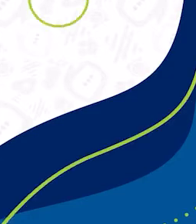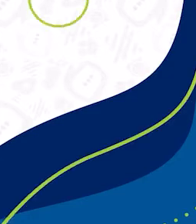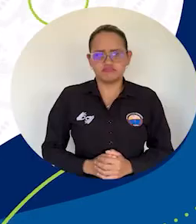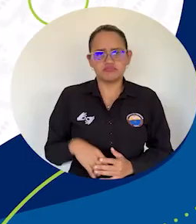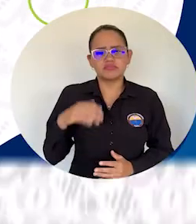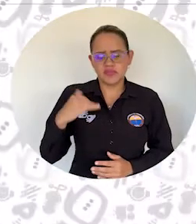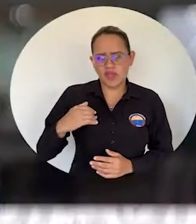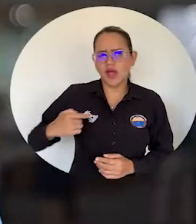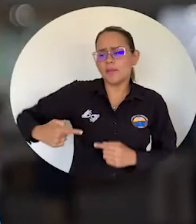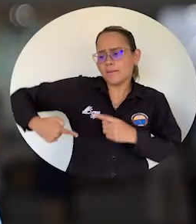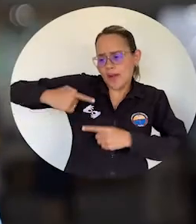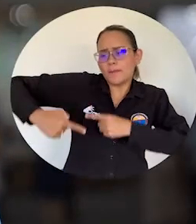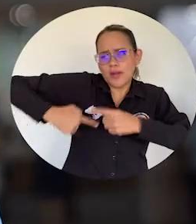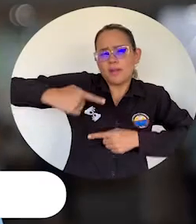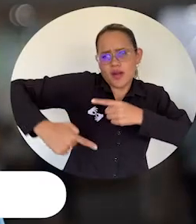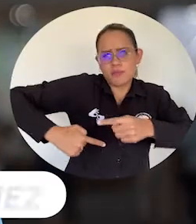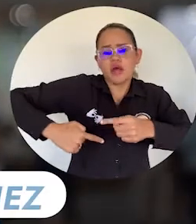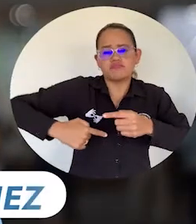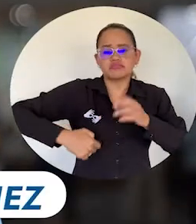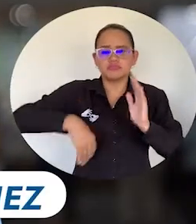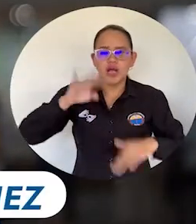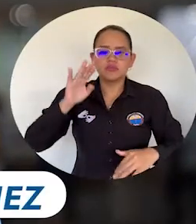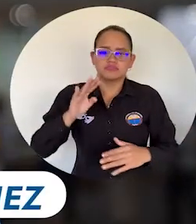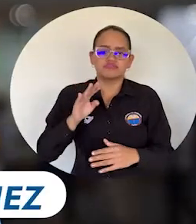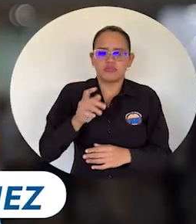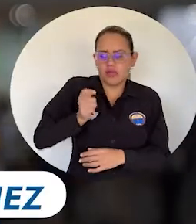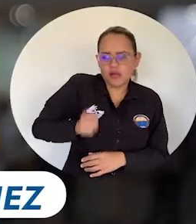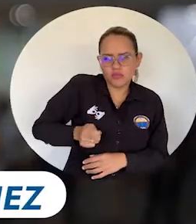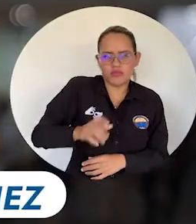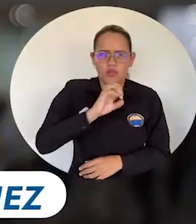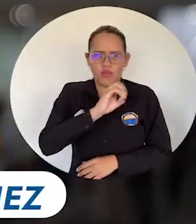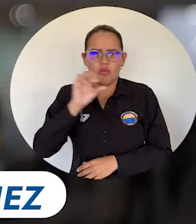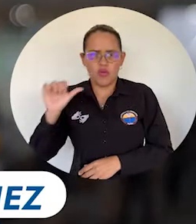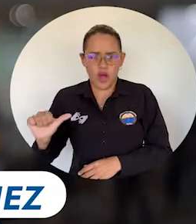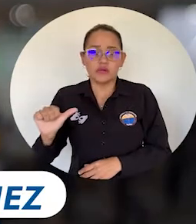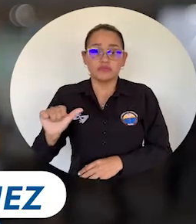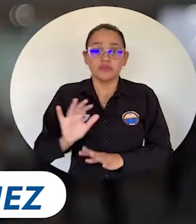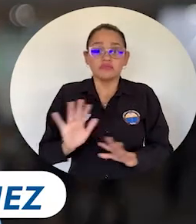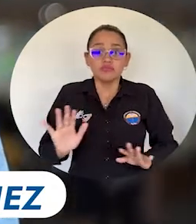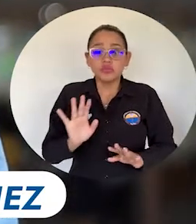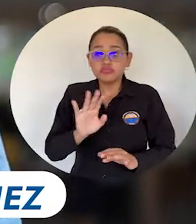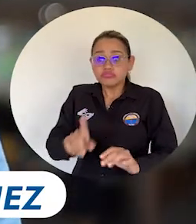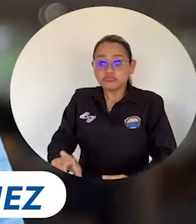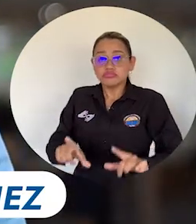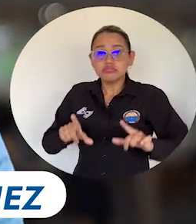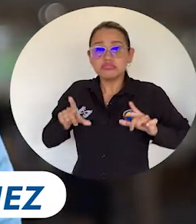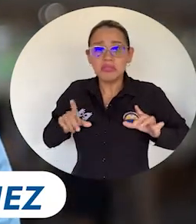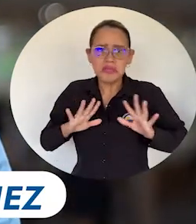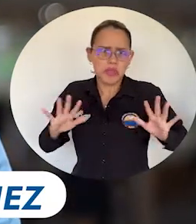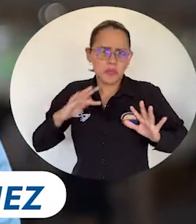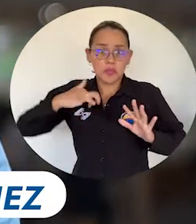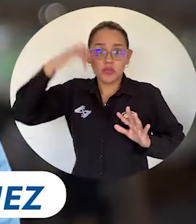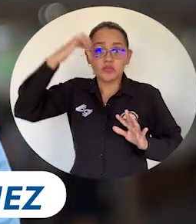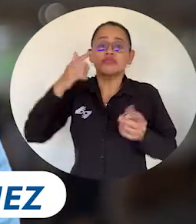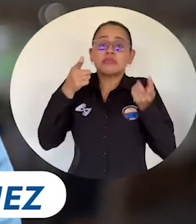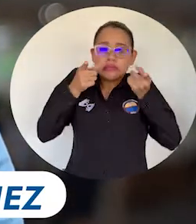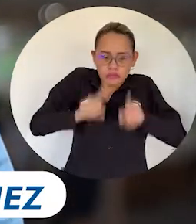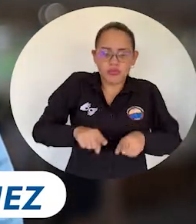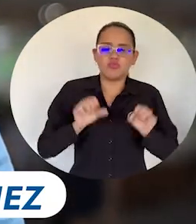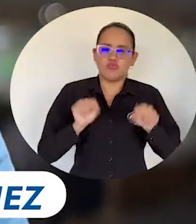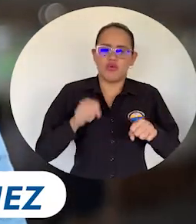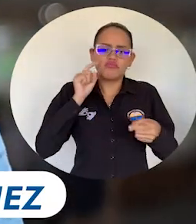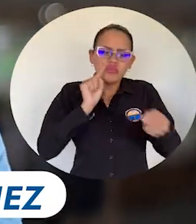Venimos implementándole un nuevo plus a nuestros abogados y abogadas, que además de obtener ese título de pregrado, van a ser conciliadoras y conciliadores